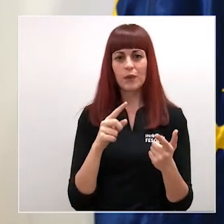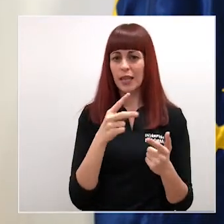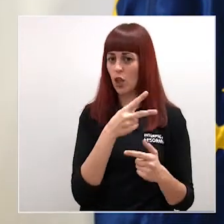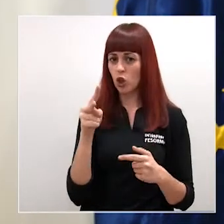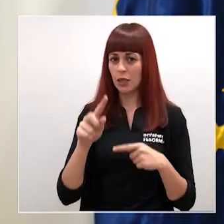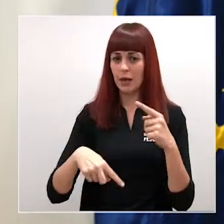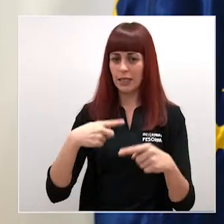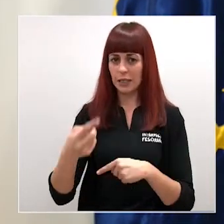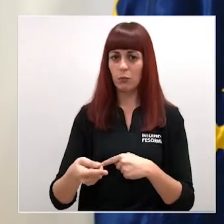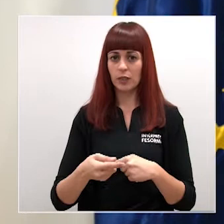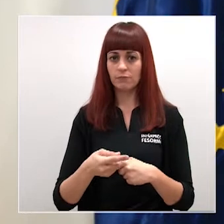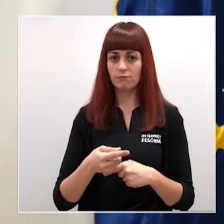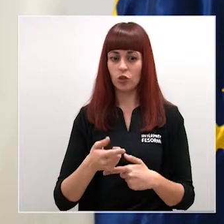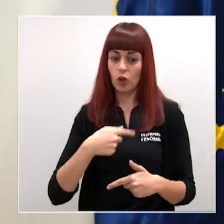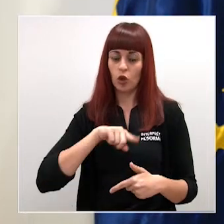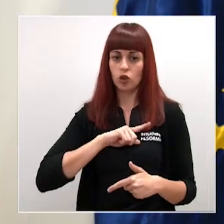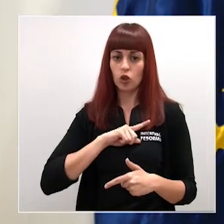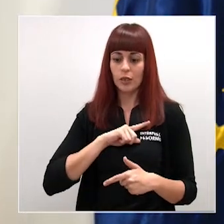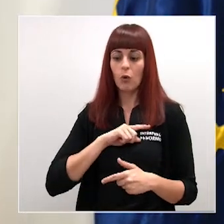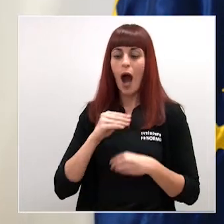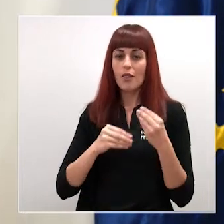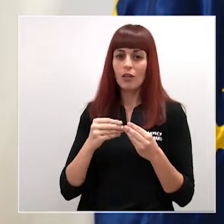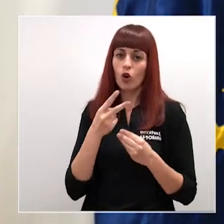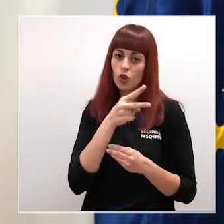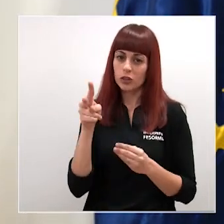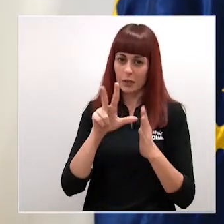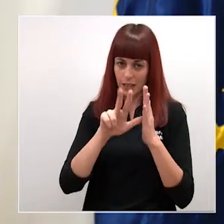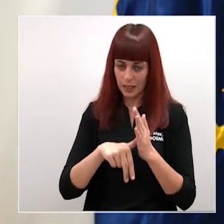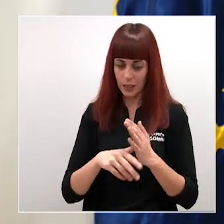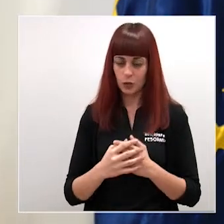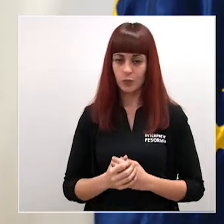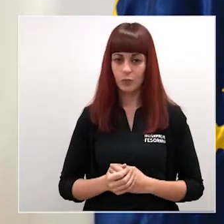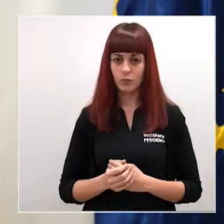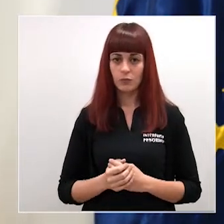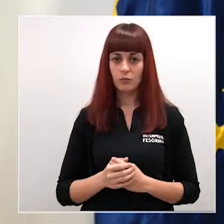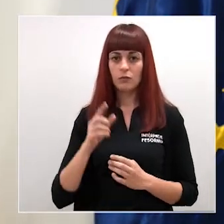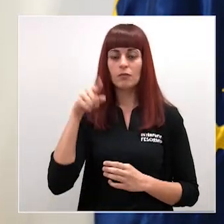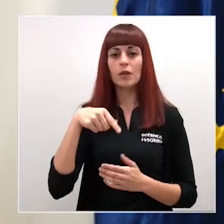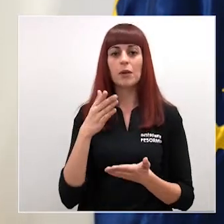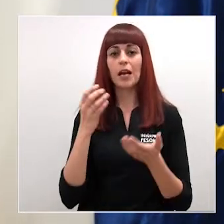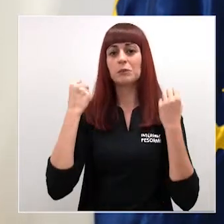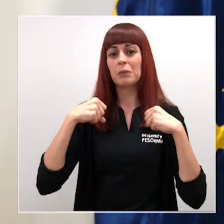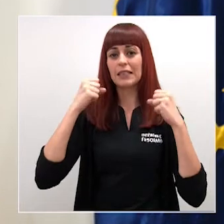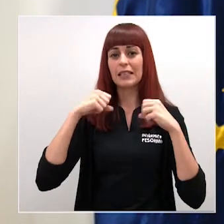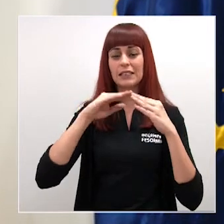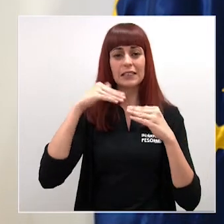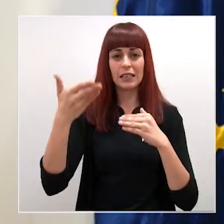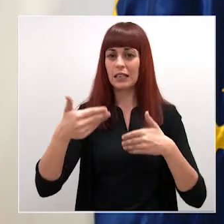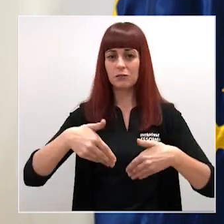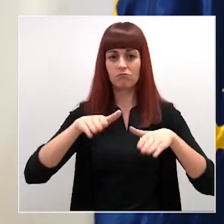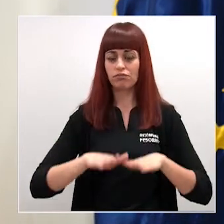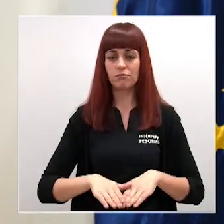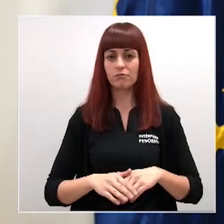Ministerio es decir que estamos actuando con dos semanas de antelación a su vez también la suspensión de las prácticas externas con